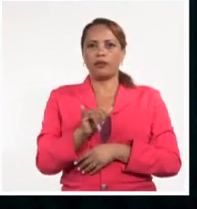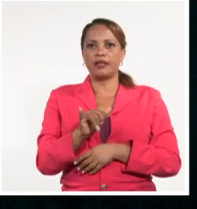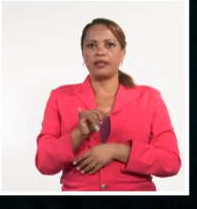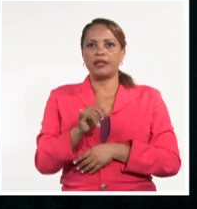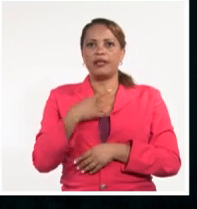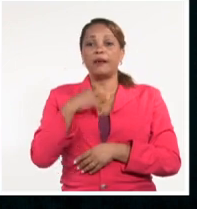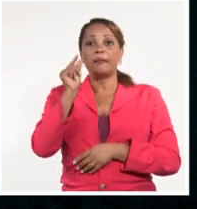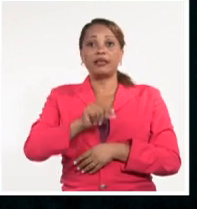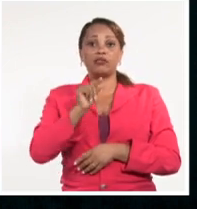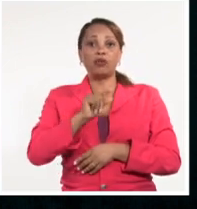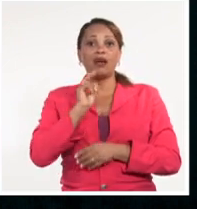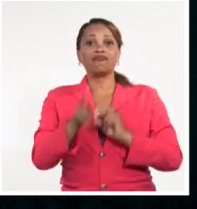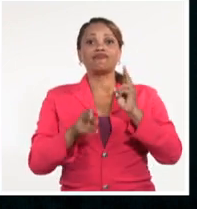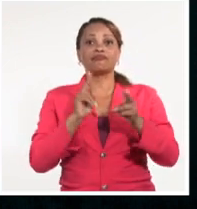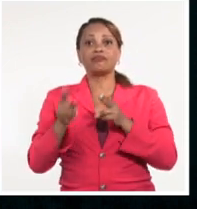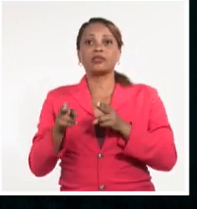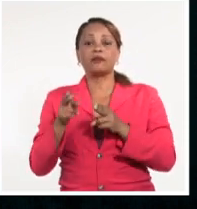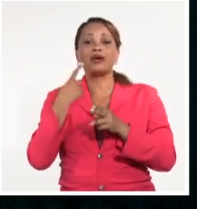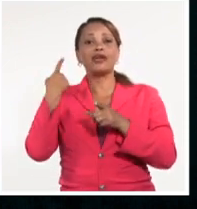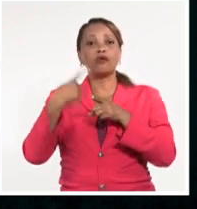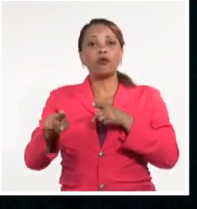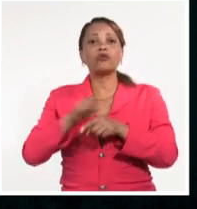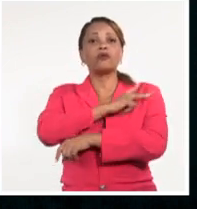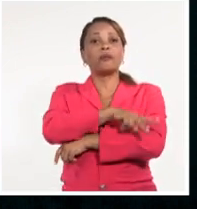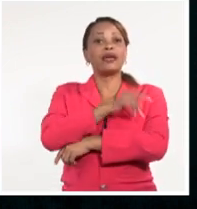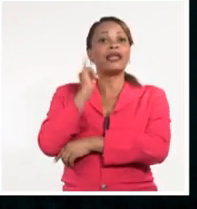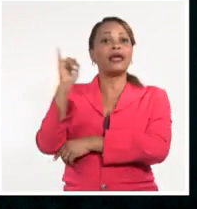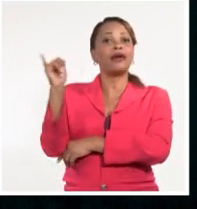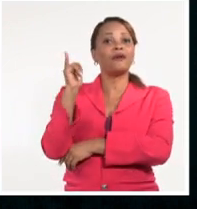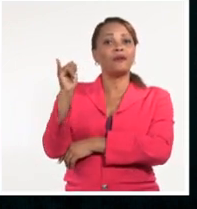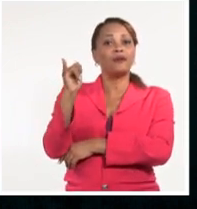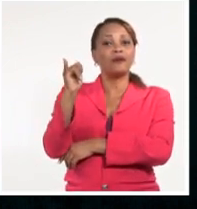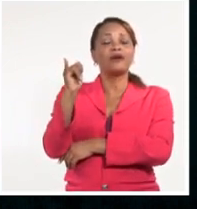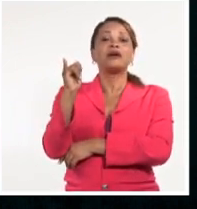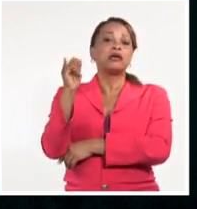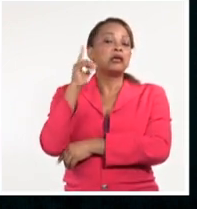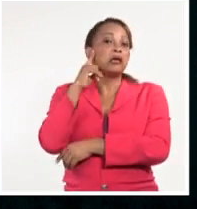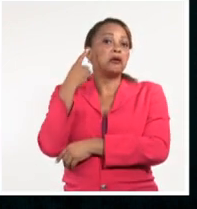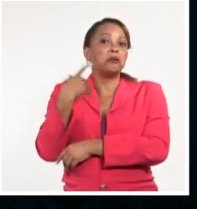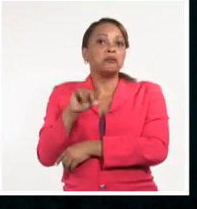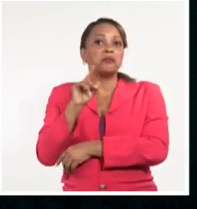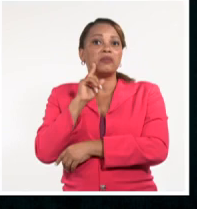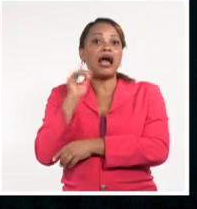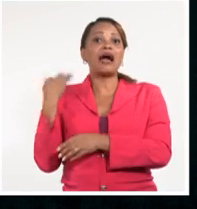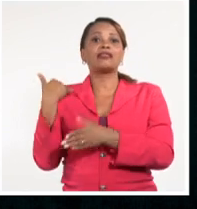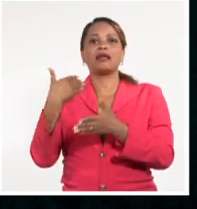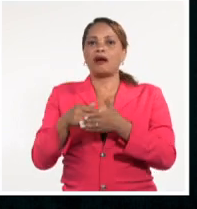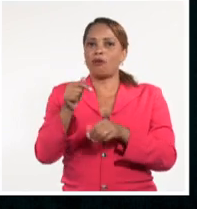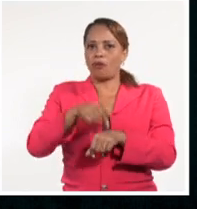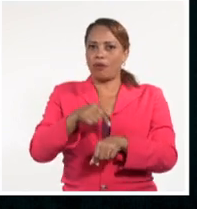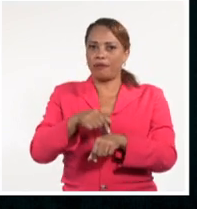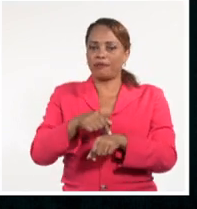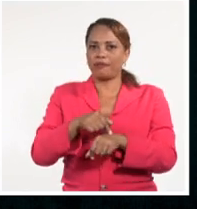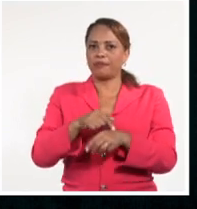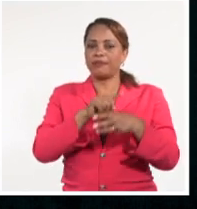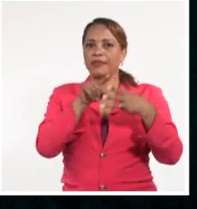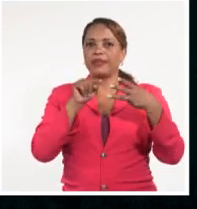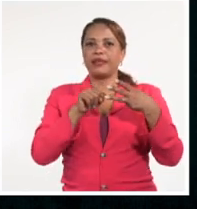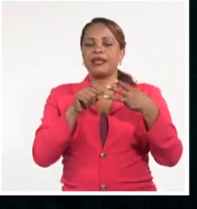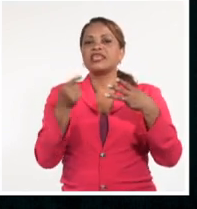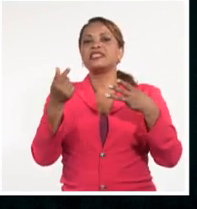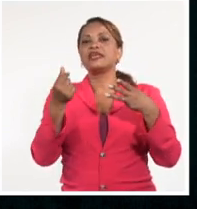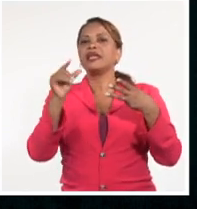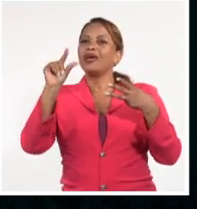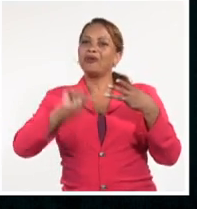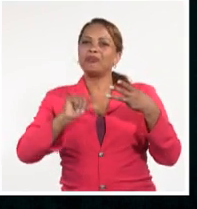intigadores impunes en territorio extranjero, están lejos, impunes allá, al menos hasta el momento. En tercer lugar, pequeñas sumas de dinero